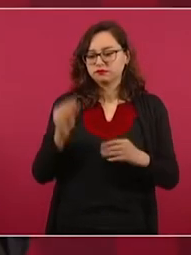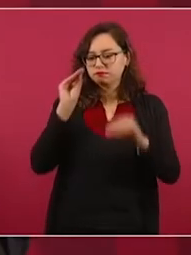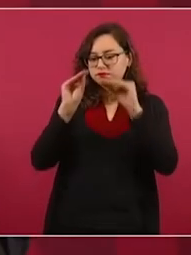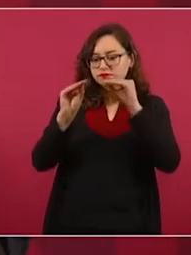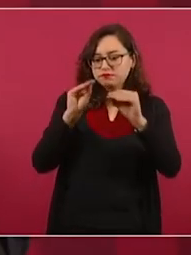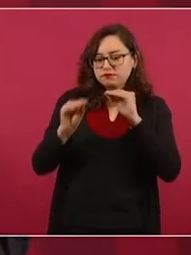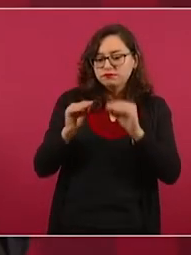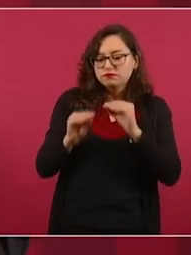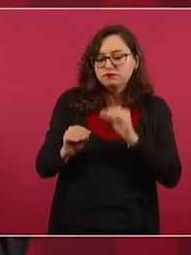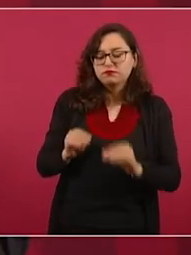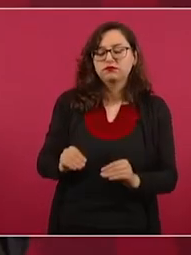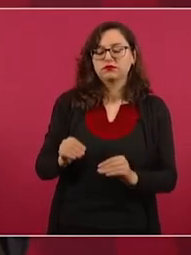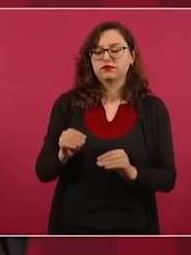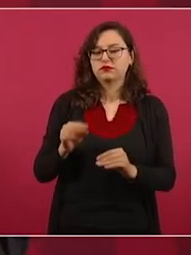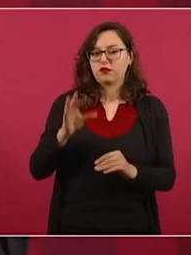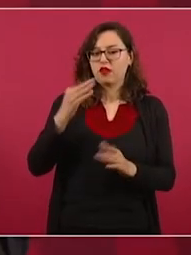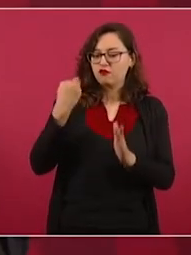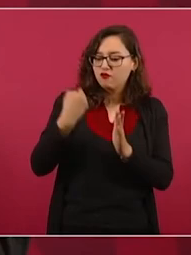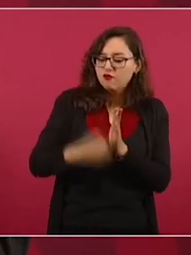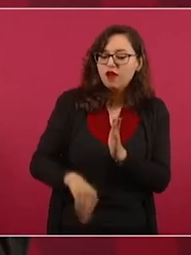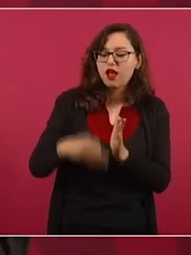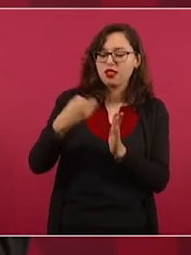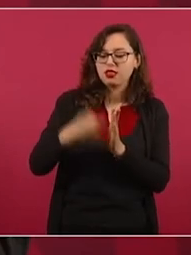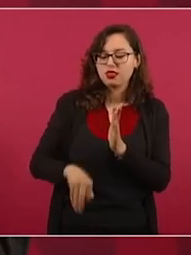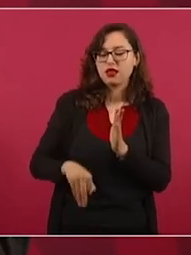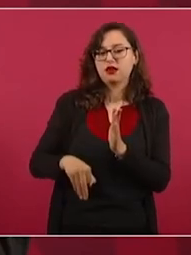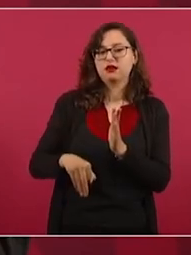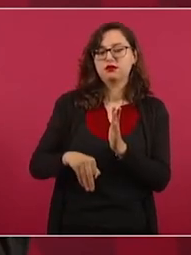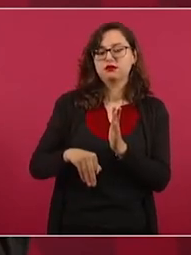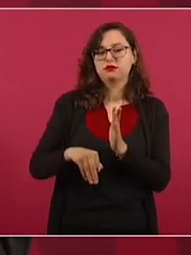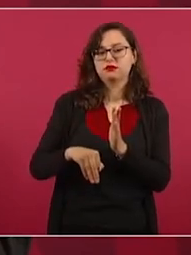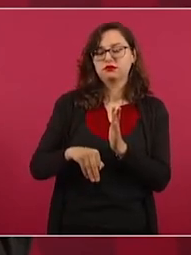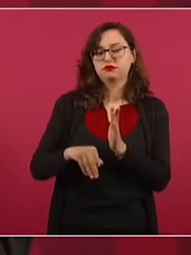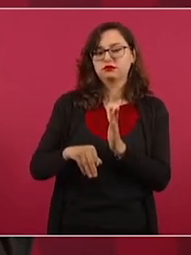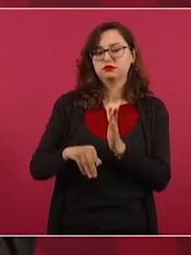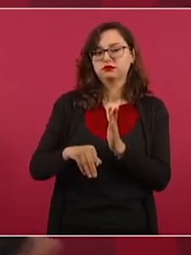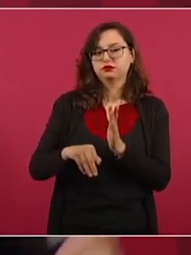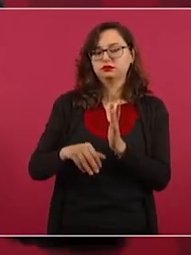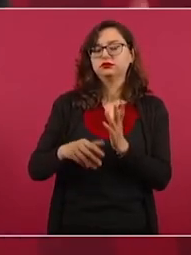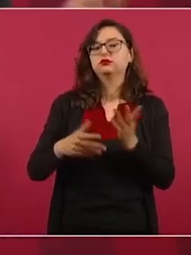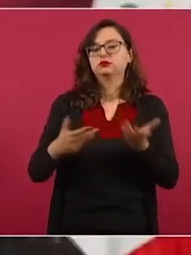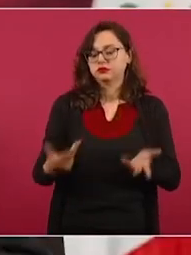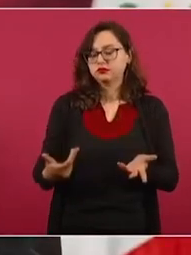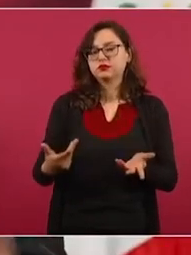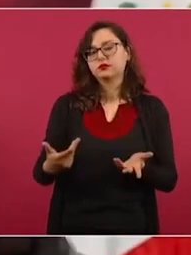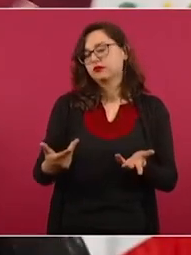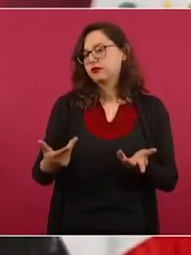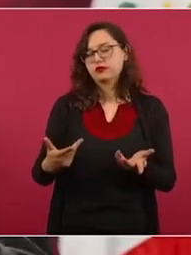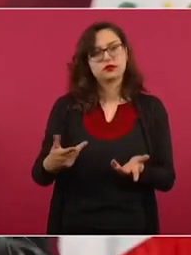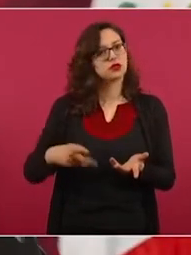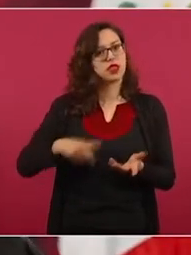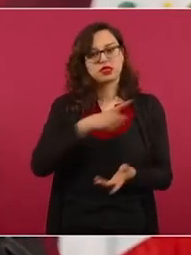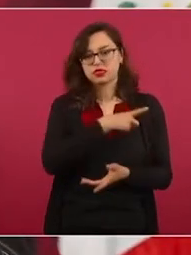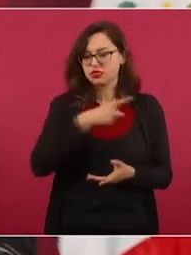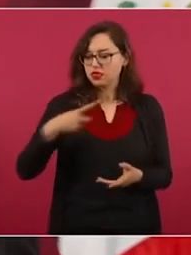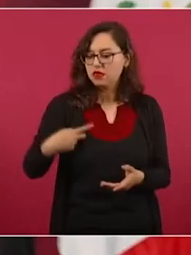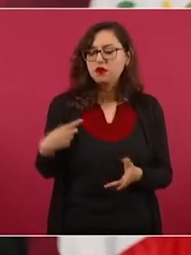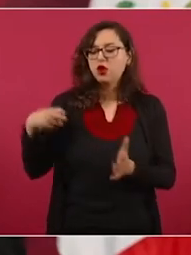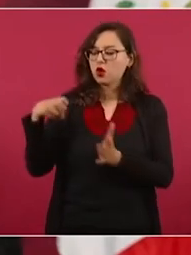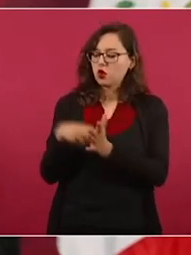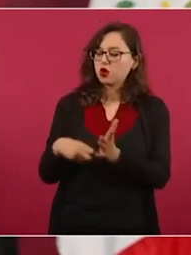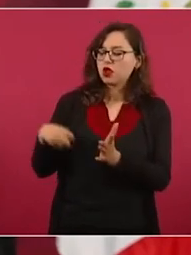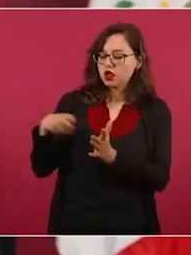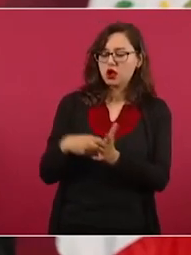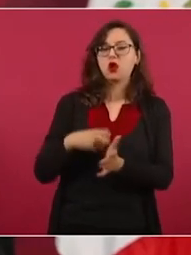se tuvo que rehacer.